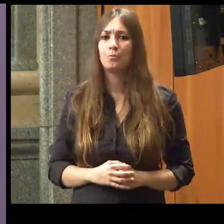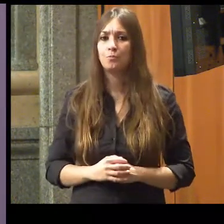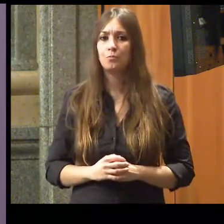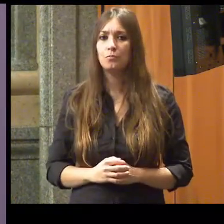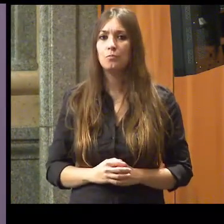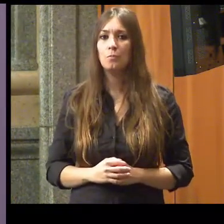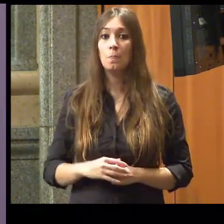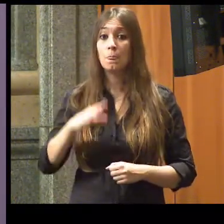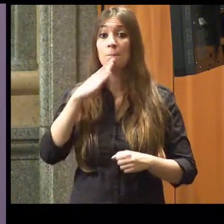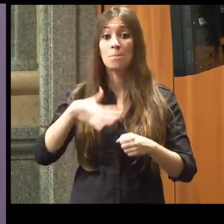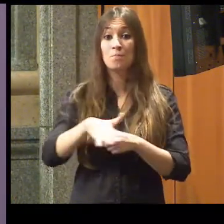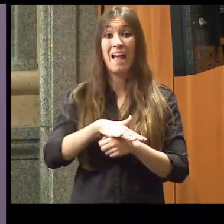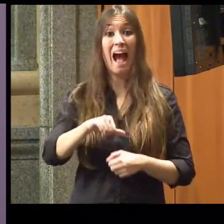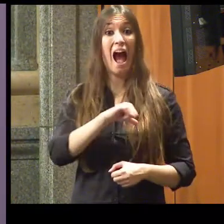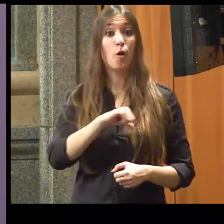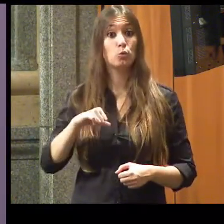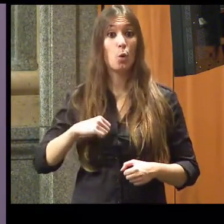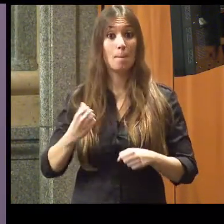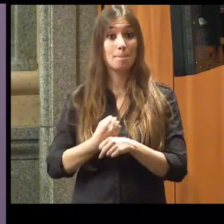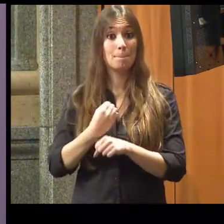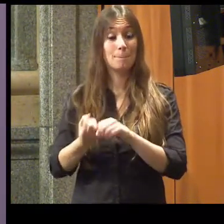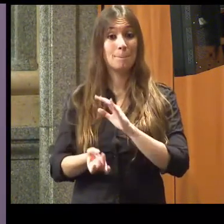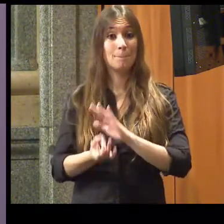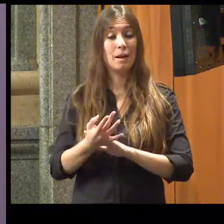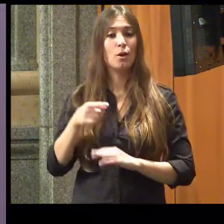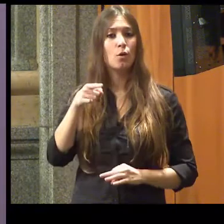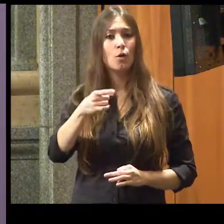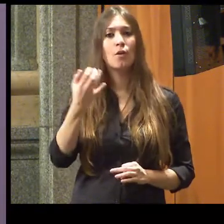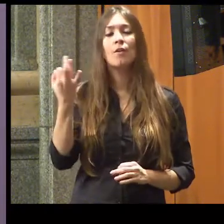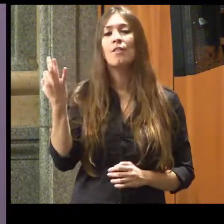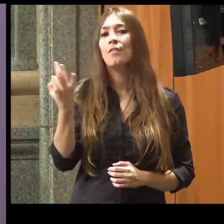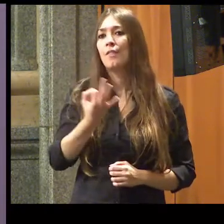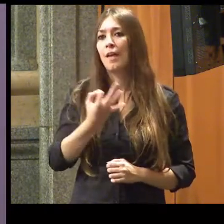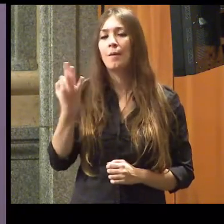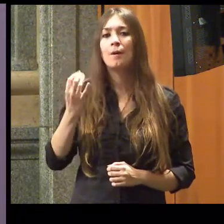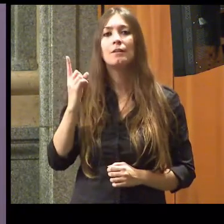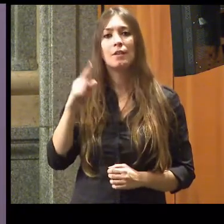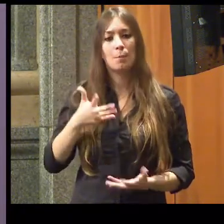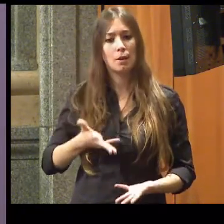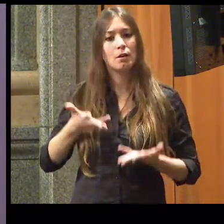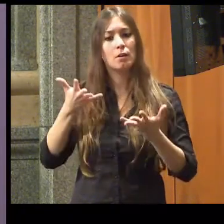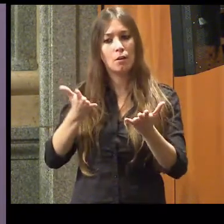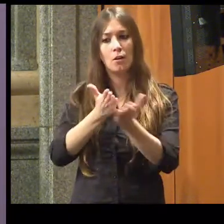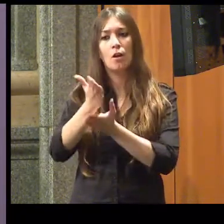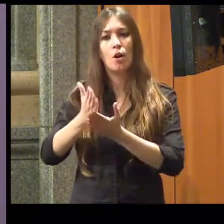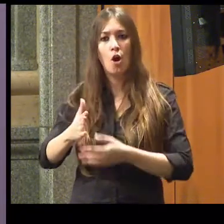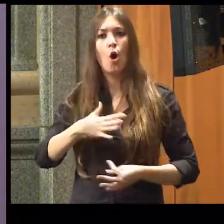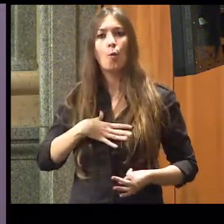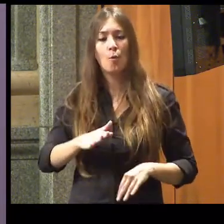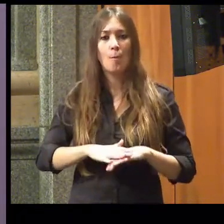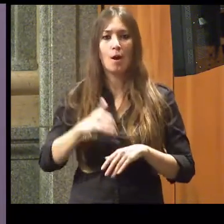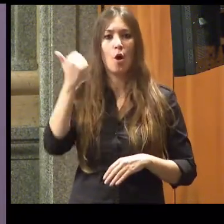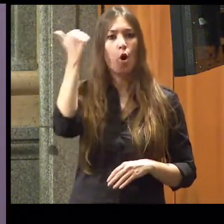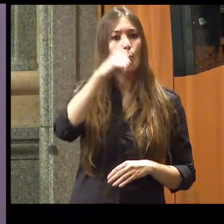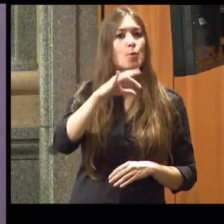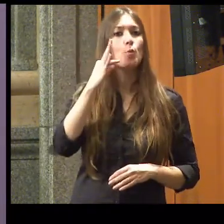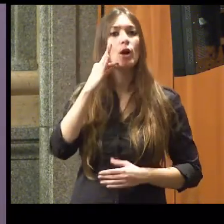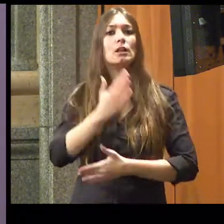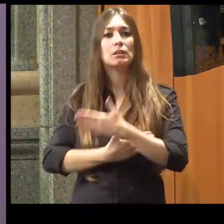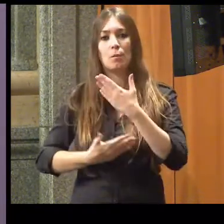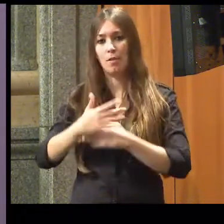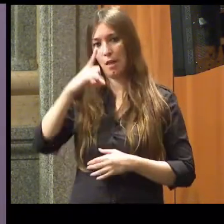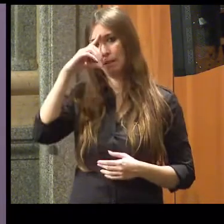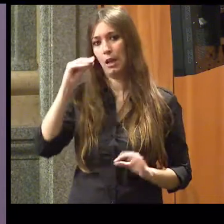autoempleo tiene que ser una opción para los hombres y mujeres con discapacidad